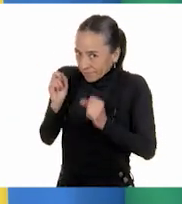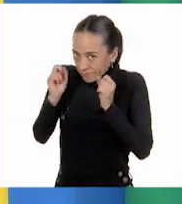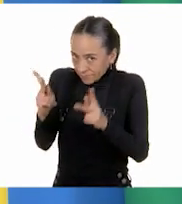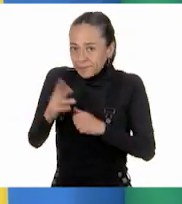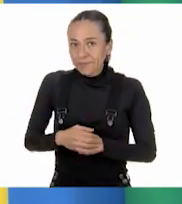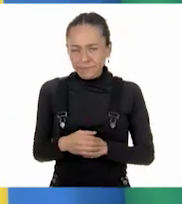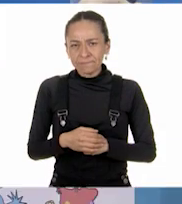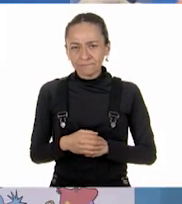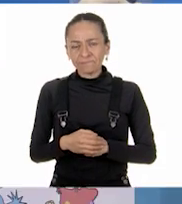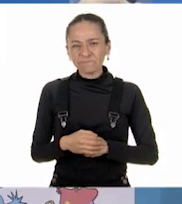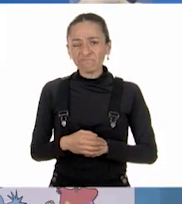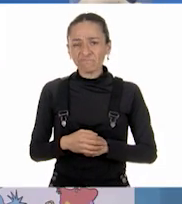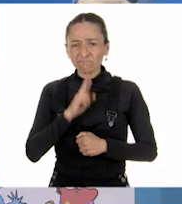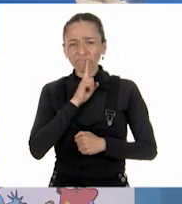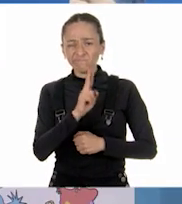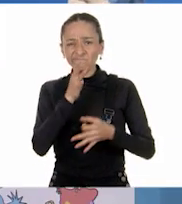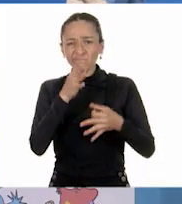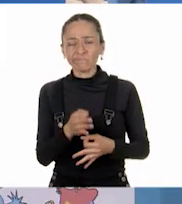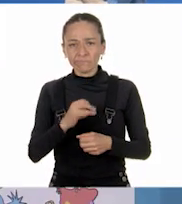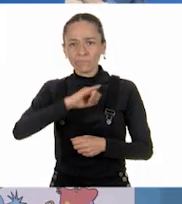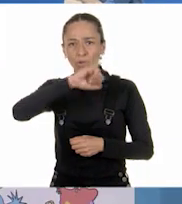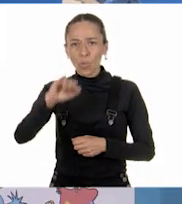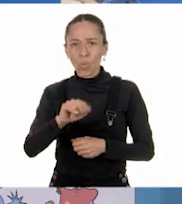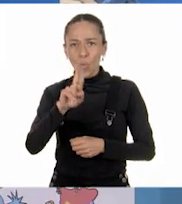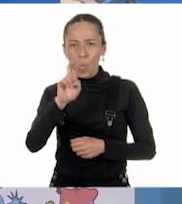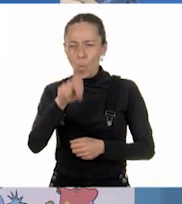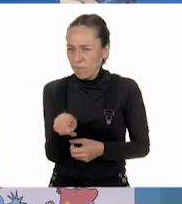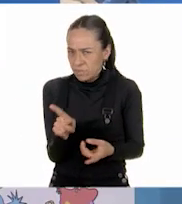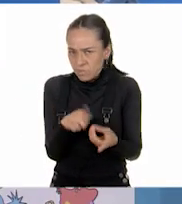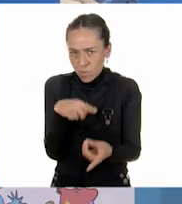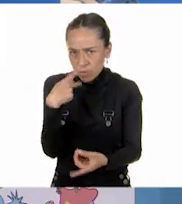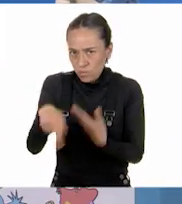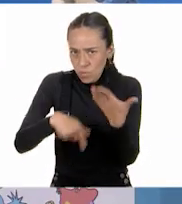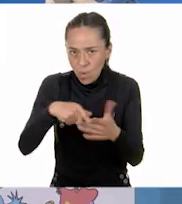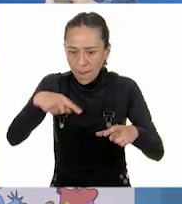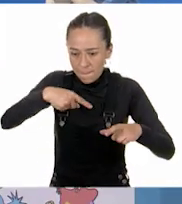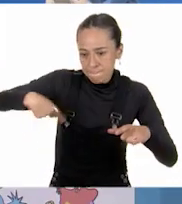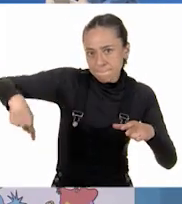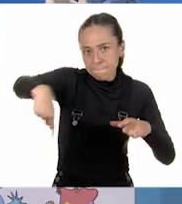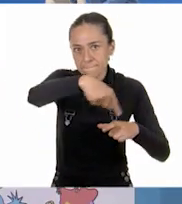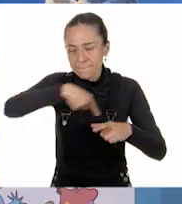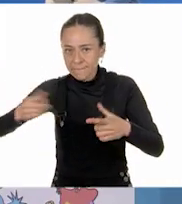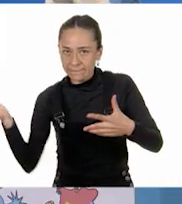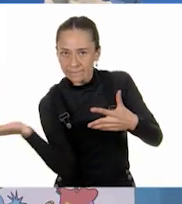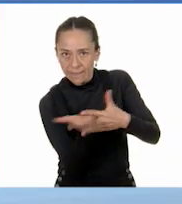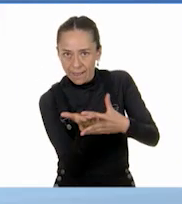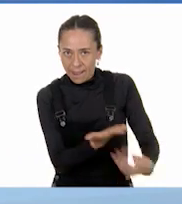mitad de la pista. Ahora piense, ¿habrá otra forma de encontrar ese punto?